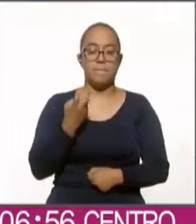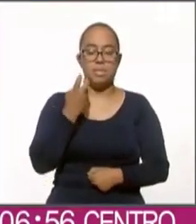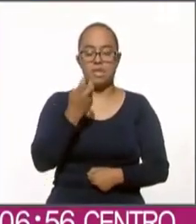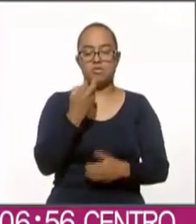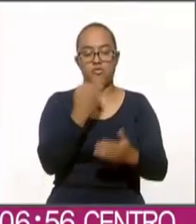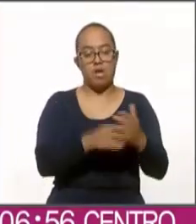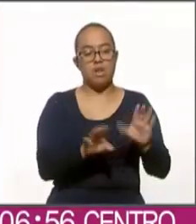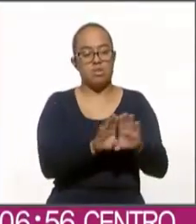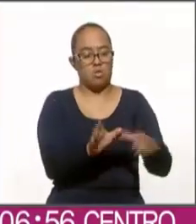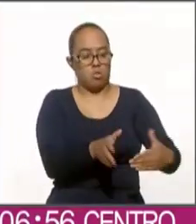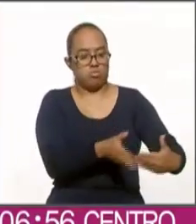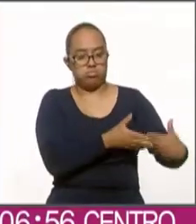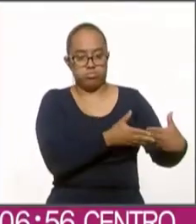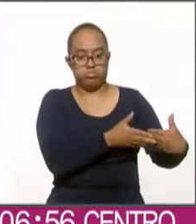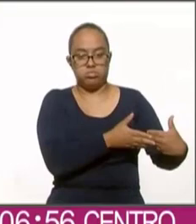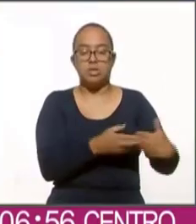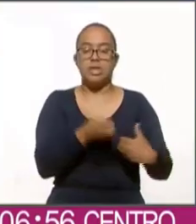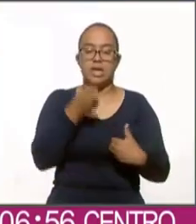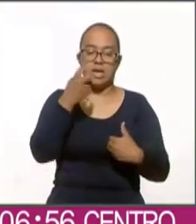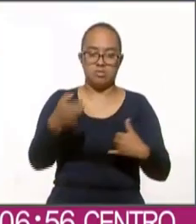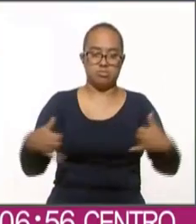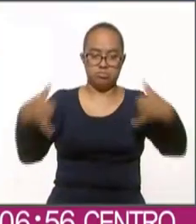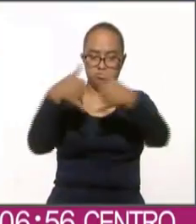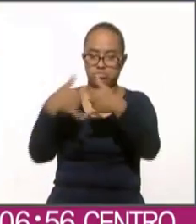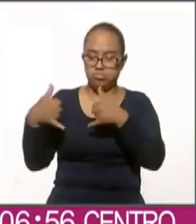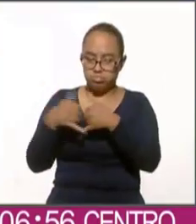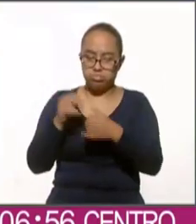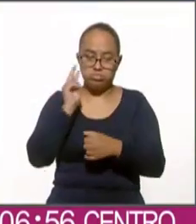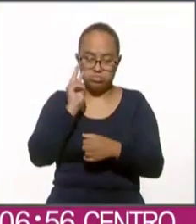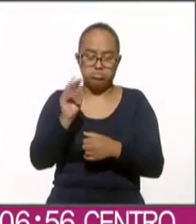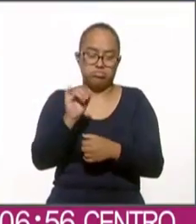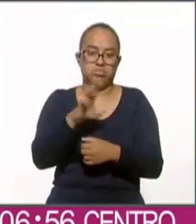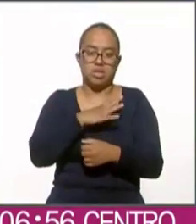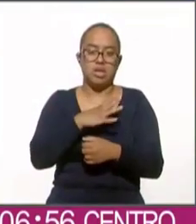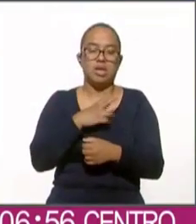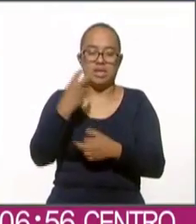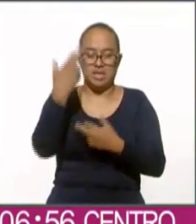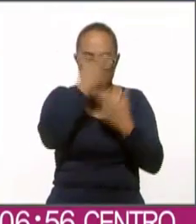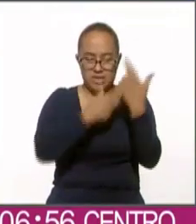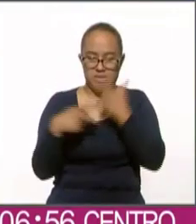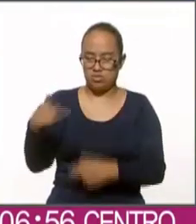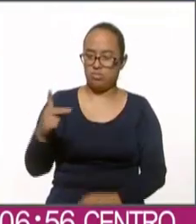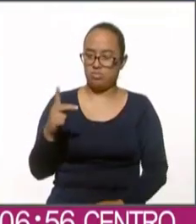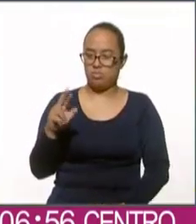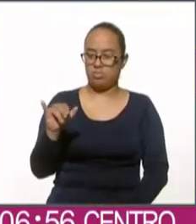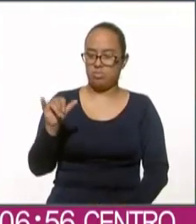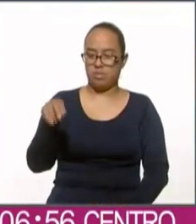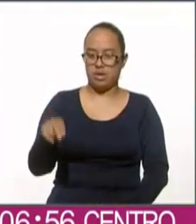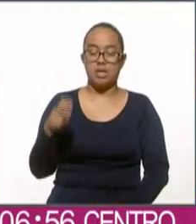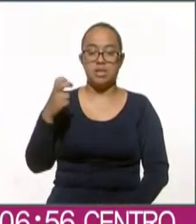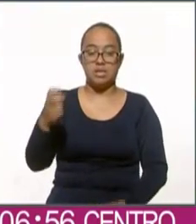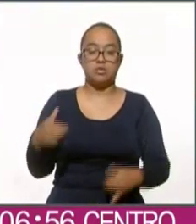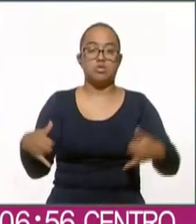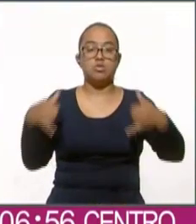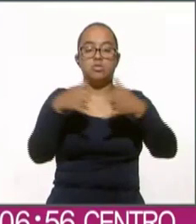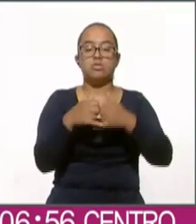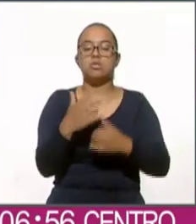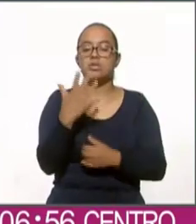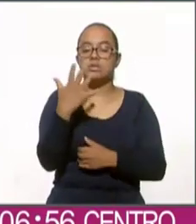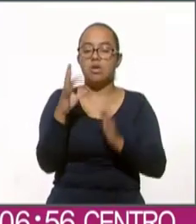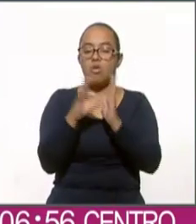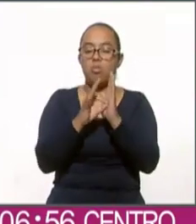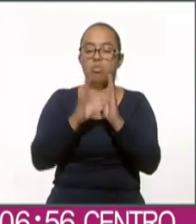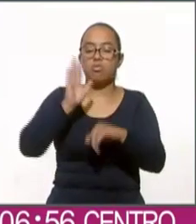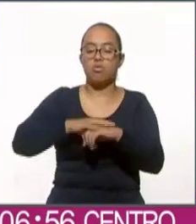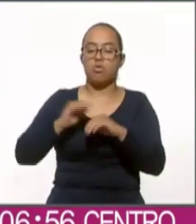sesgo y de hecho se notó en esa medición telefónica si revisas lo que se presentó en el frente la telefónica le da 5 puntos